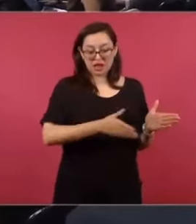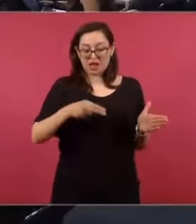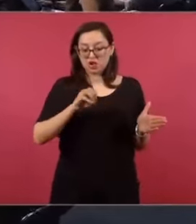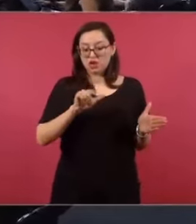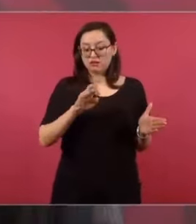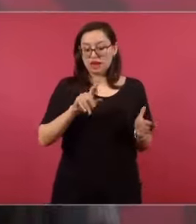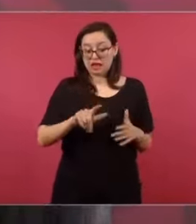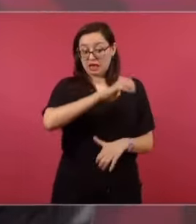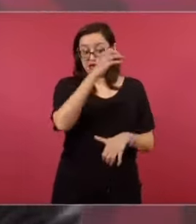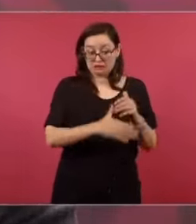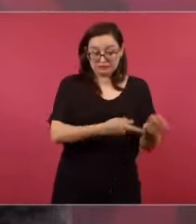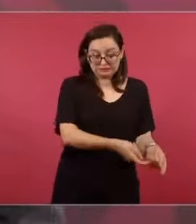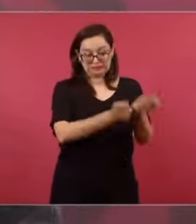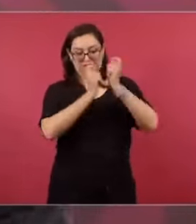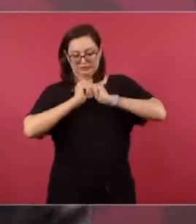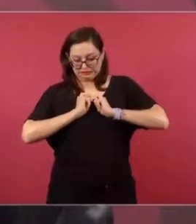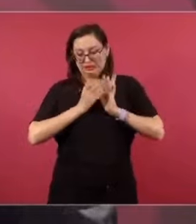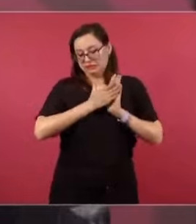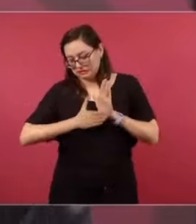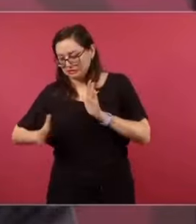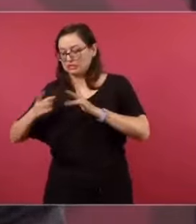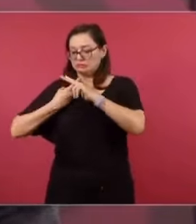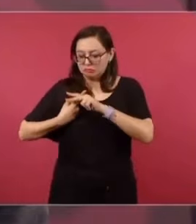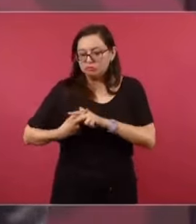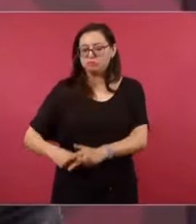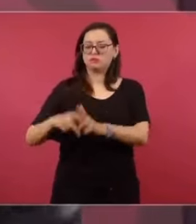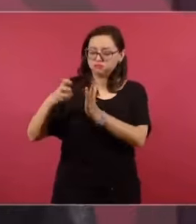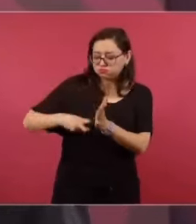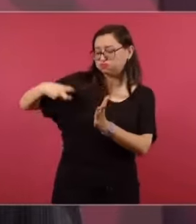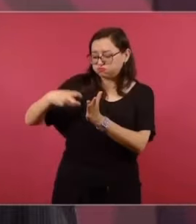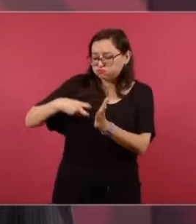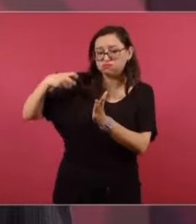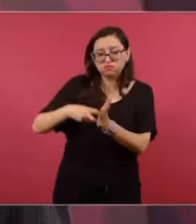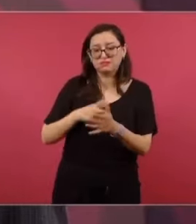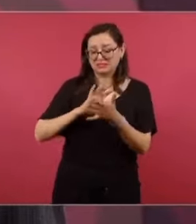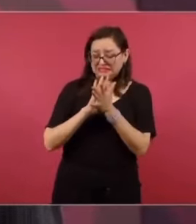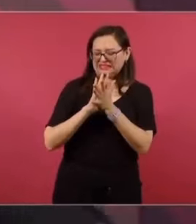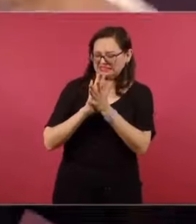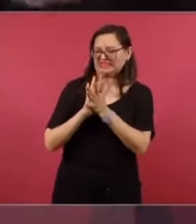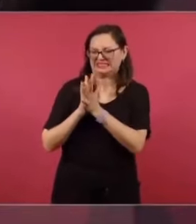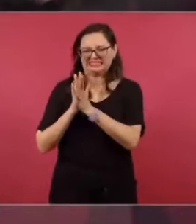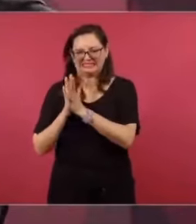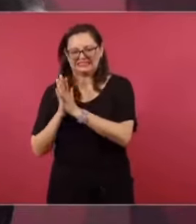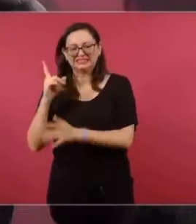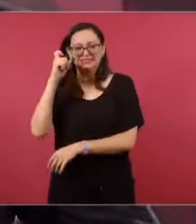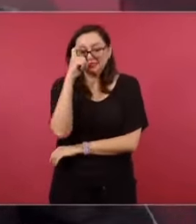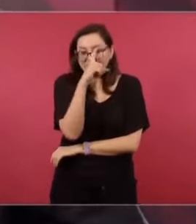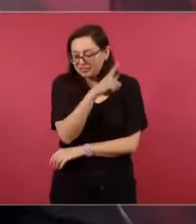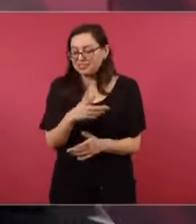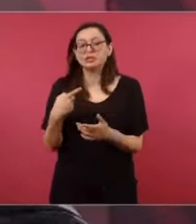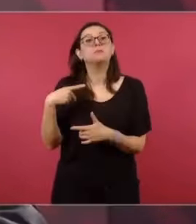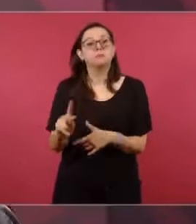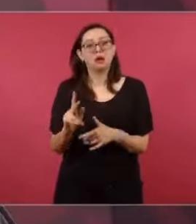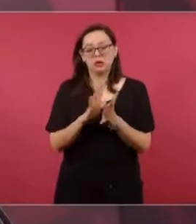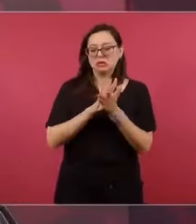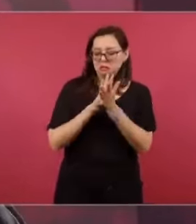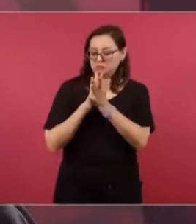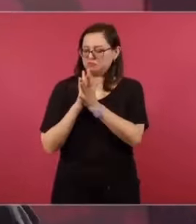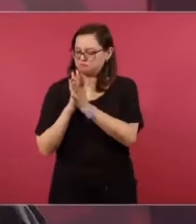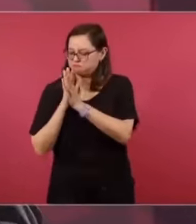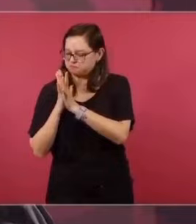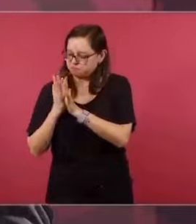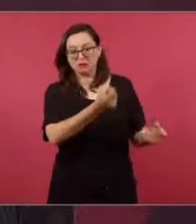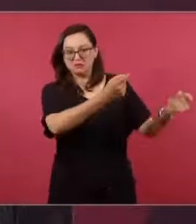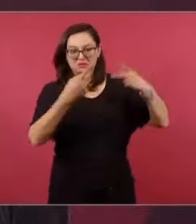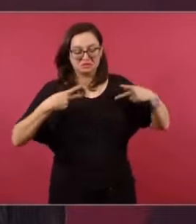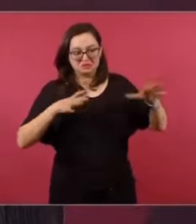pero ya se sentaron las bases y fue muy difícil esta primera etapa, pero lo que viene pues va a ser mejor